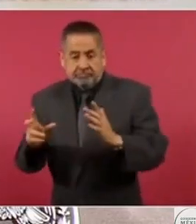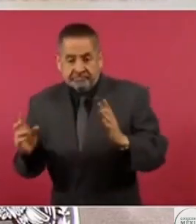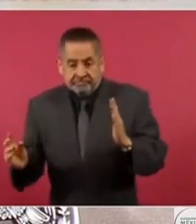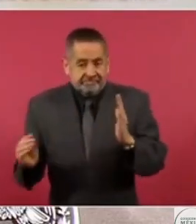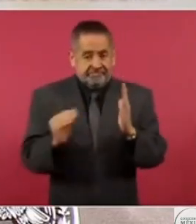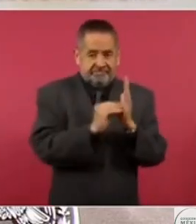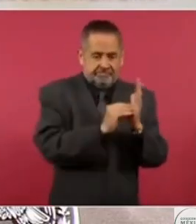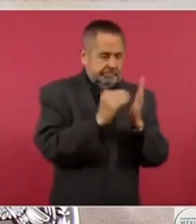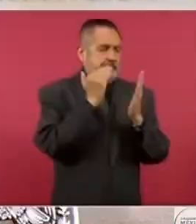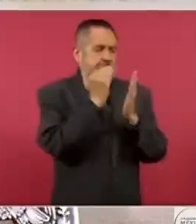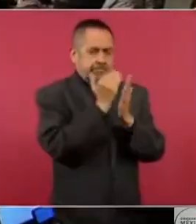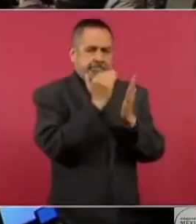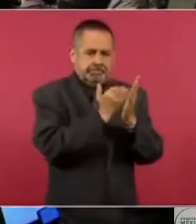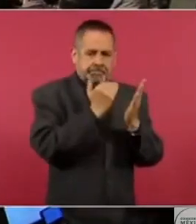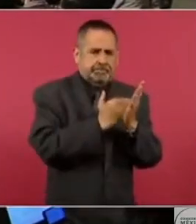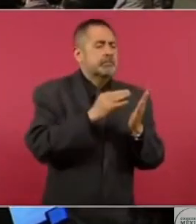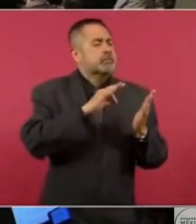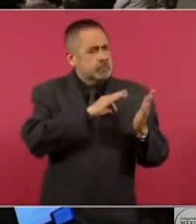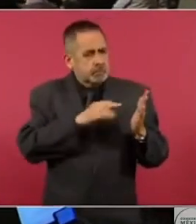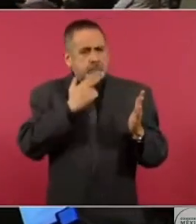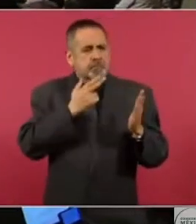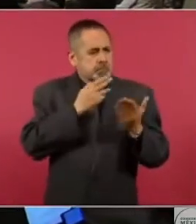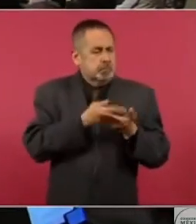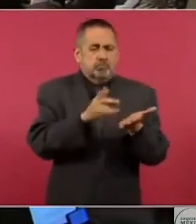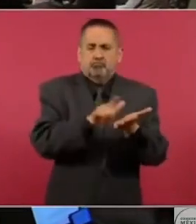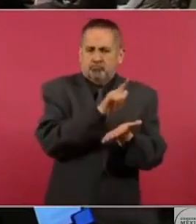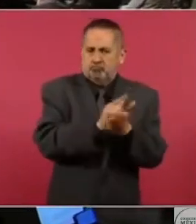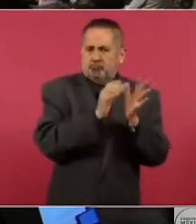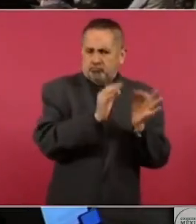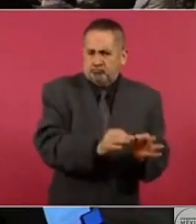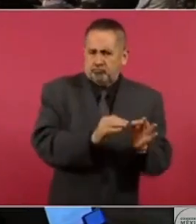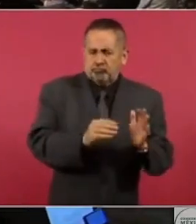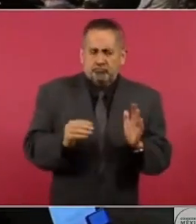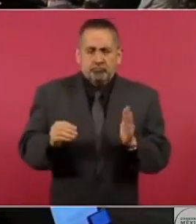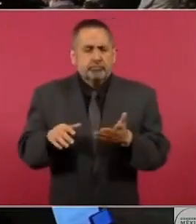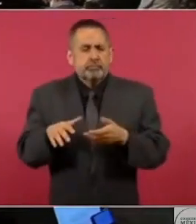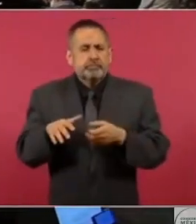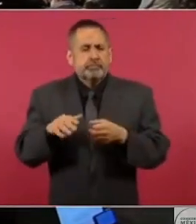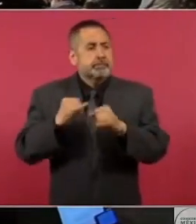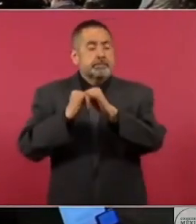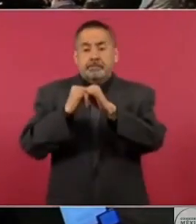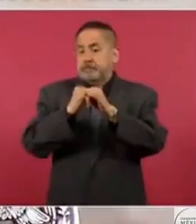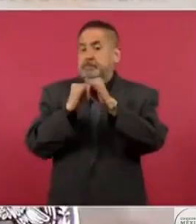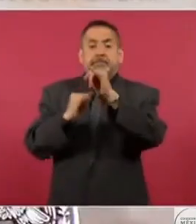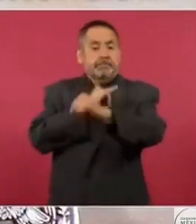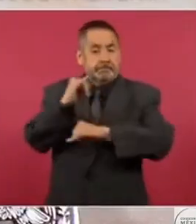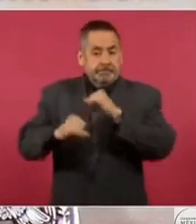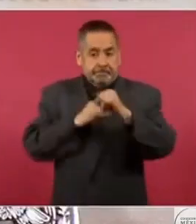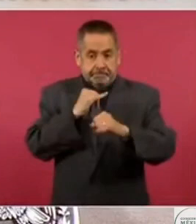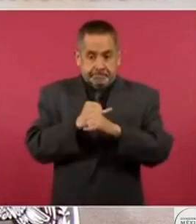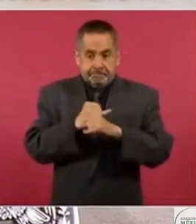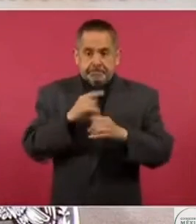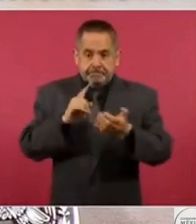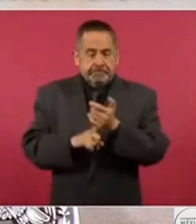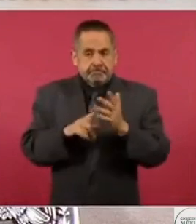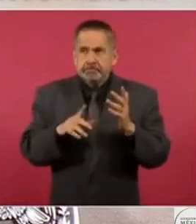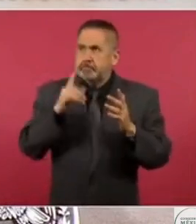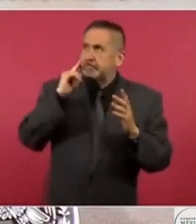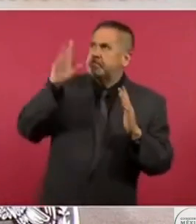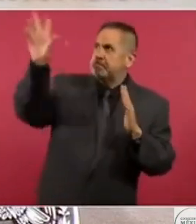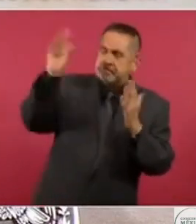vamos a señalarlo, no local, sino internacional, pues cuesta trabajo